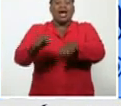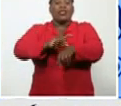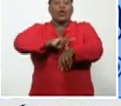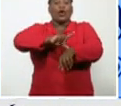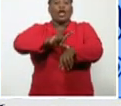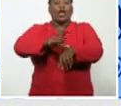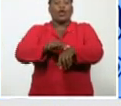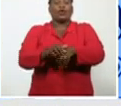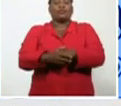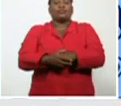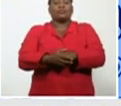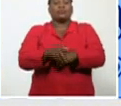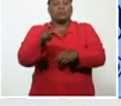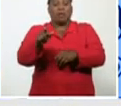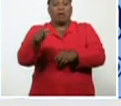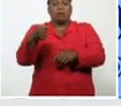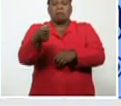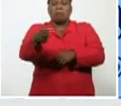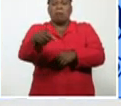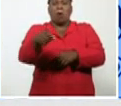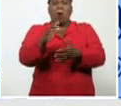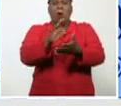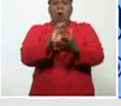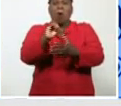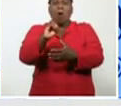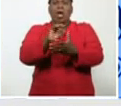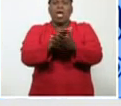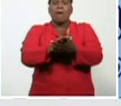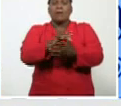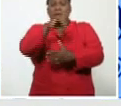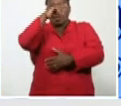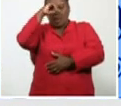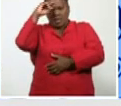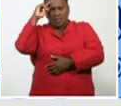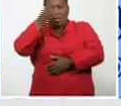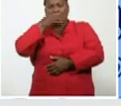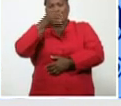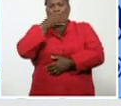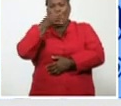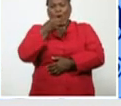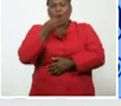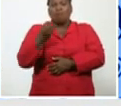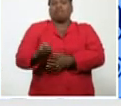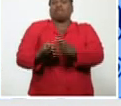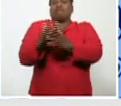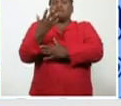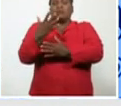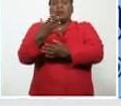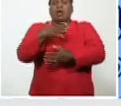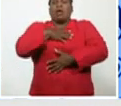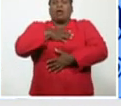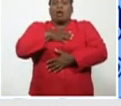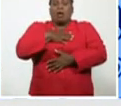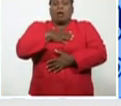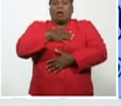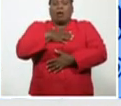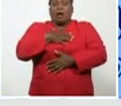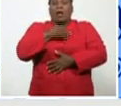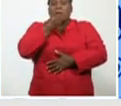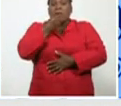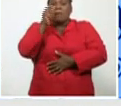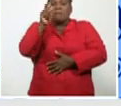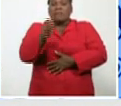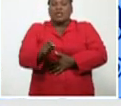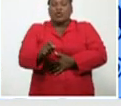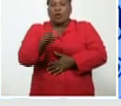recientemente, la OMS explicó, la aparición, de un síndrome respiratorio, que pueden padecer, los pacientes pediátricos, que